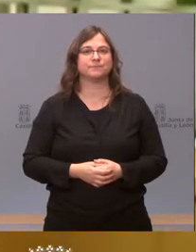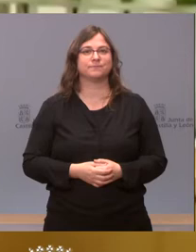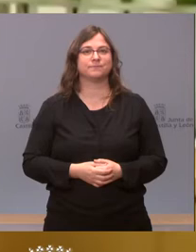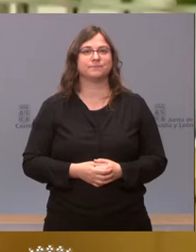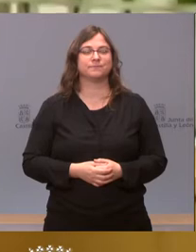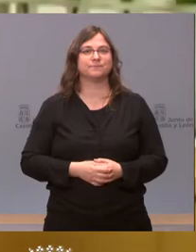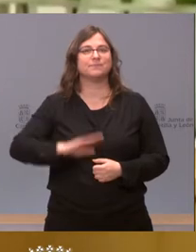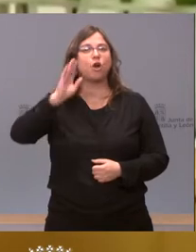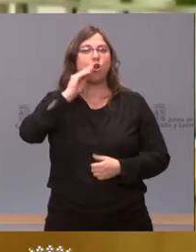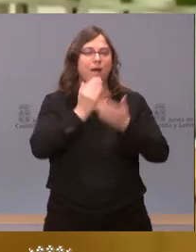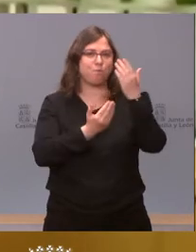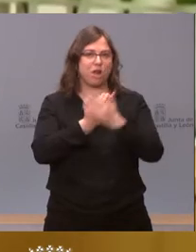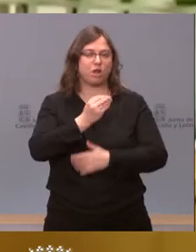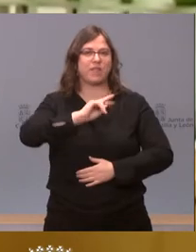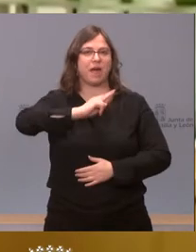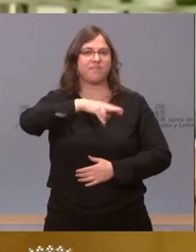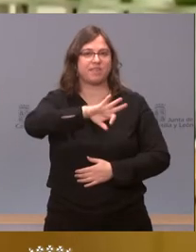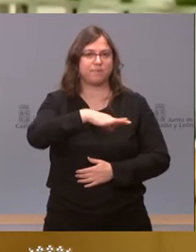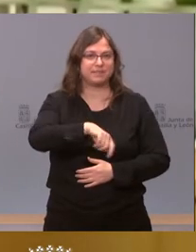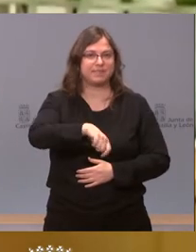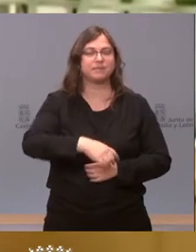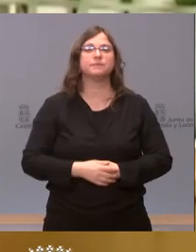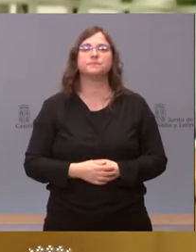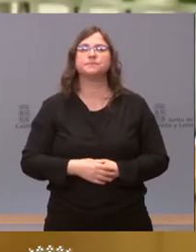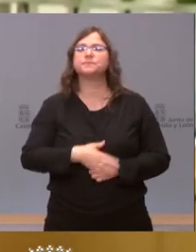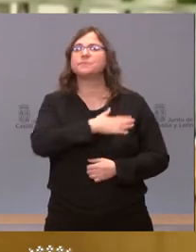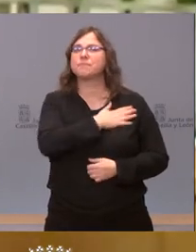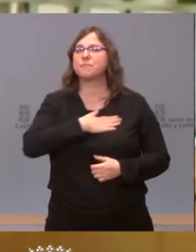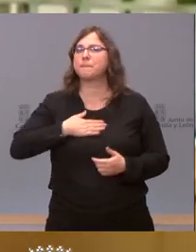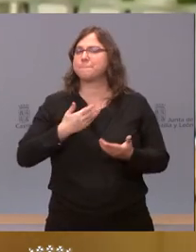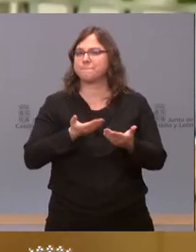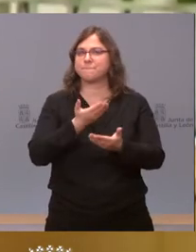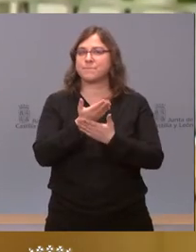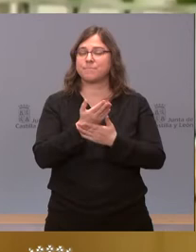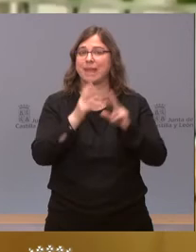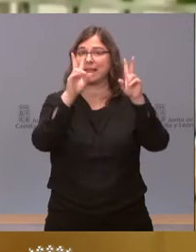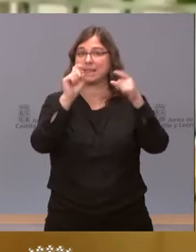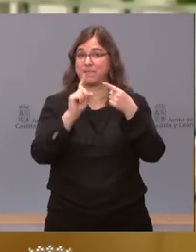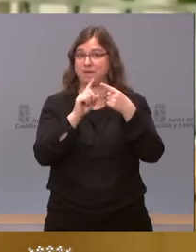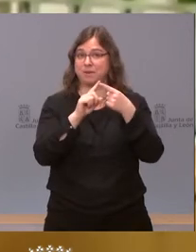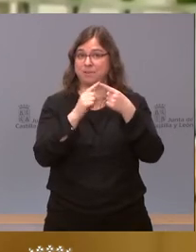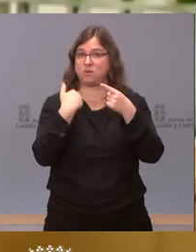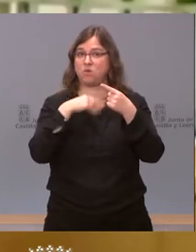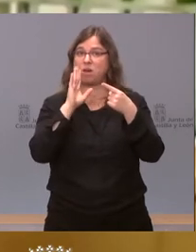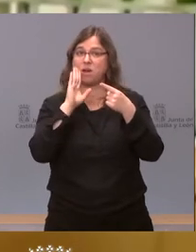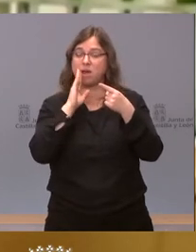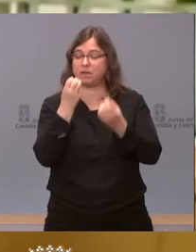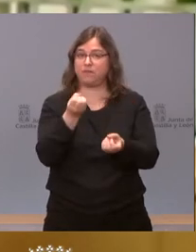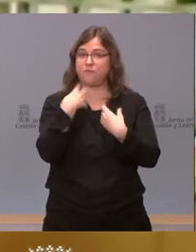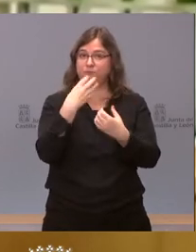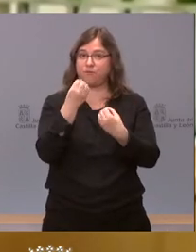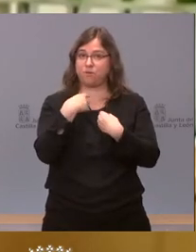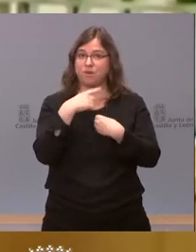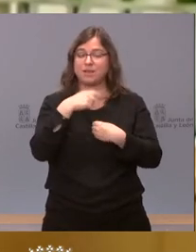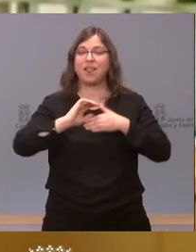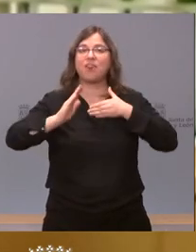Buenos días, vicepresidente. Yo le quería plantear sobre el primer asunto sobre el que nos ha informado del cierre